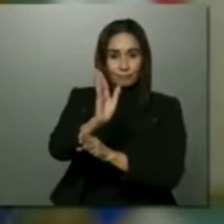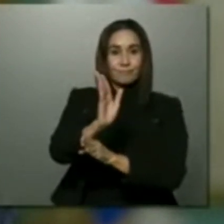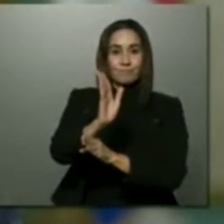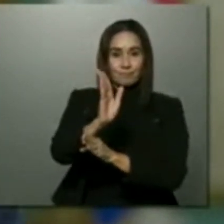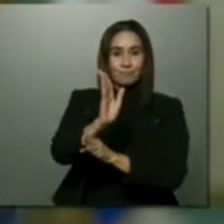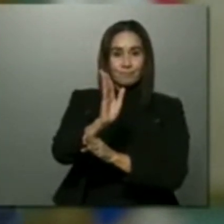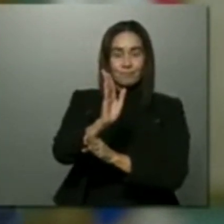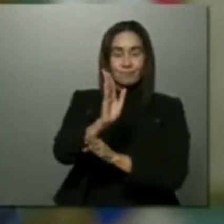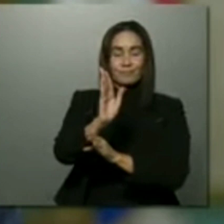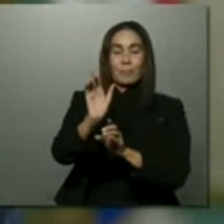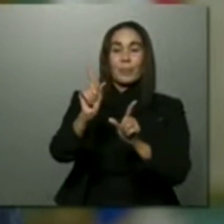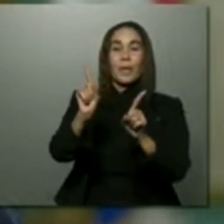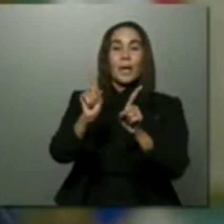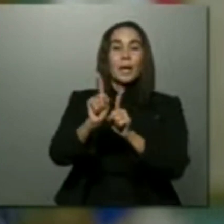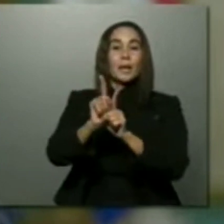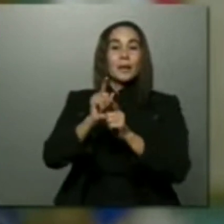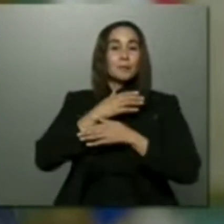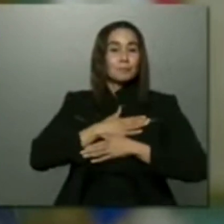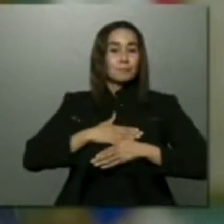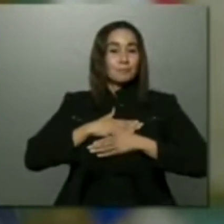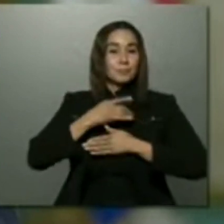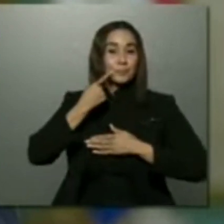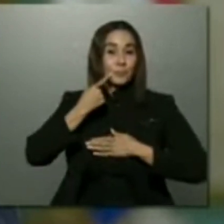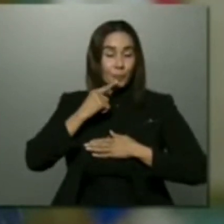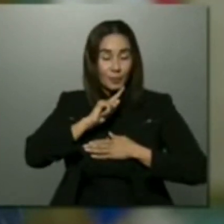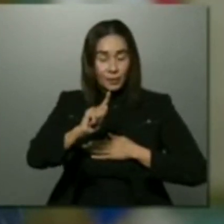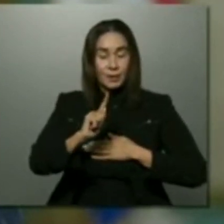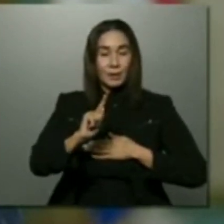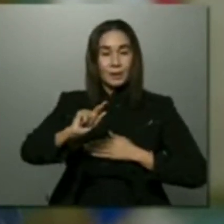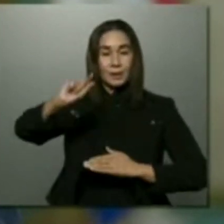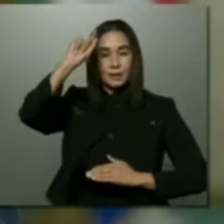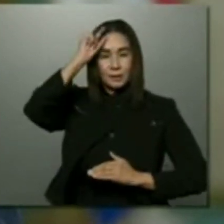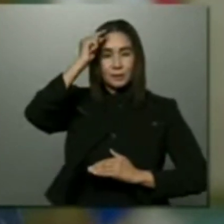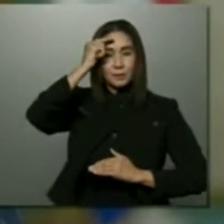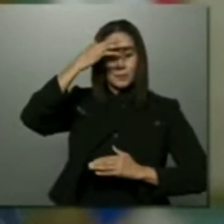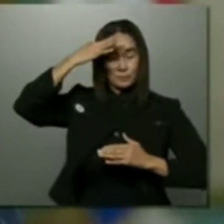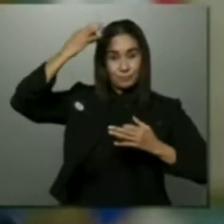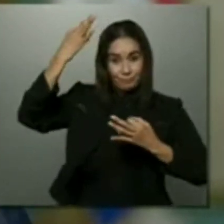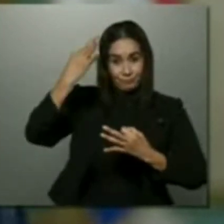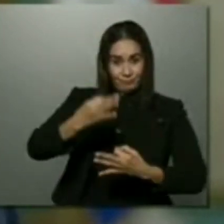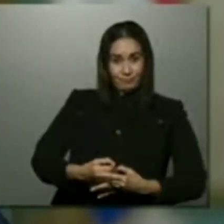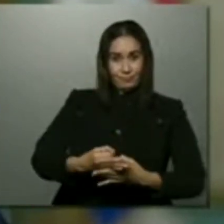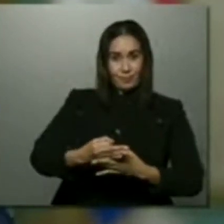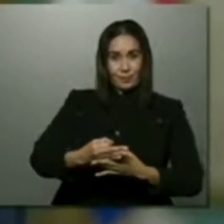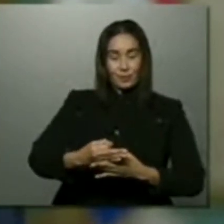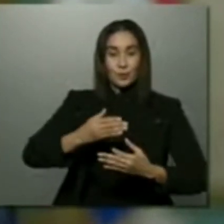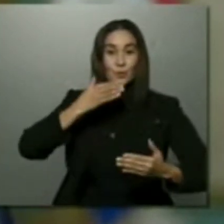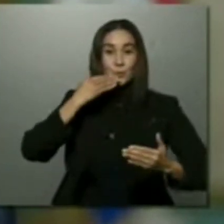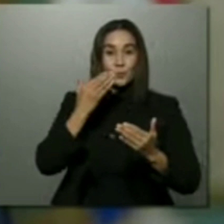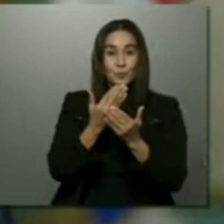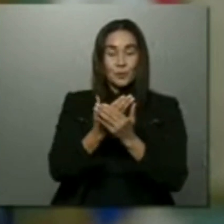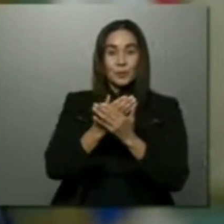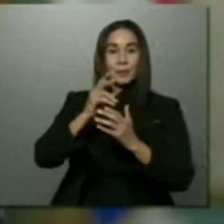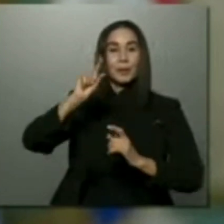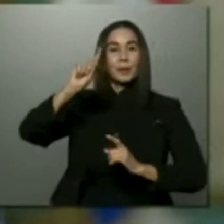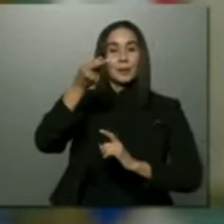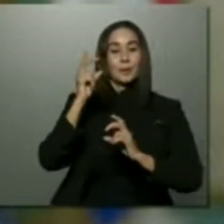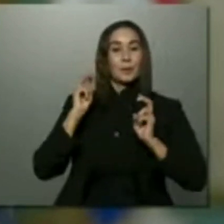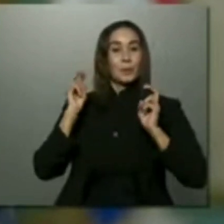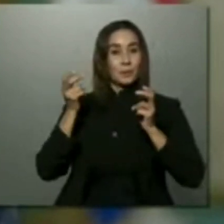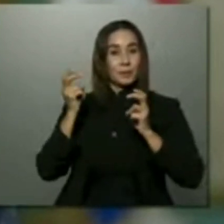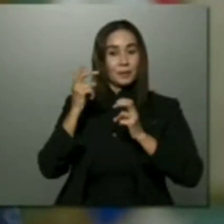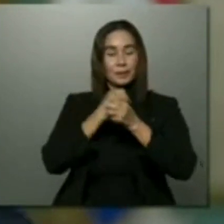También me satisface anunciarles que el gobierno ha decidido, con efectividad al 1 de enero del